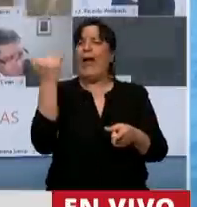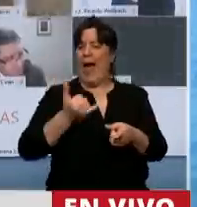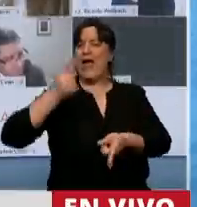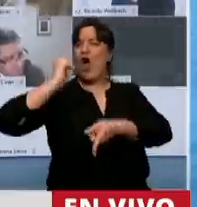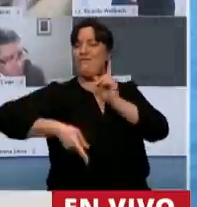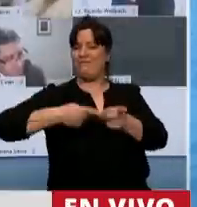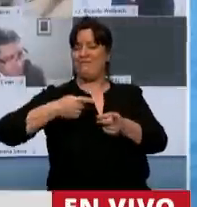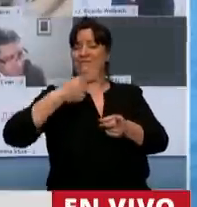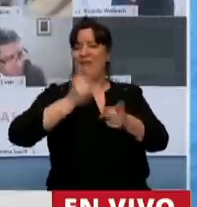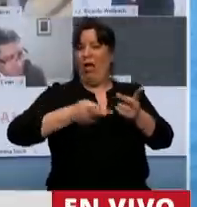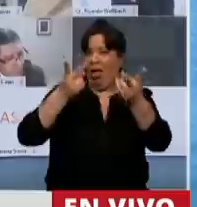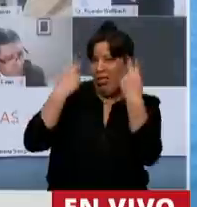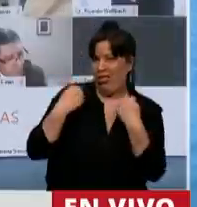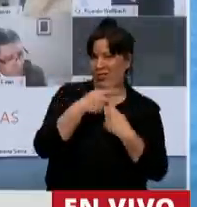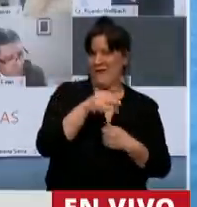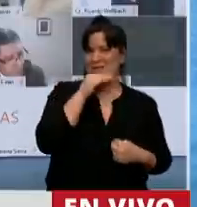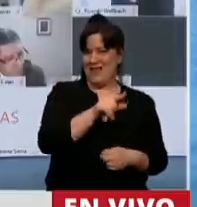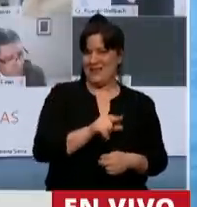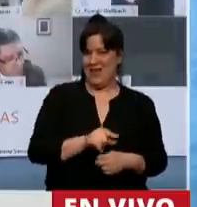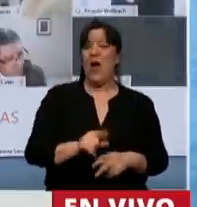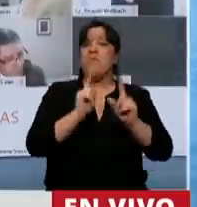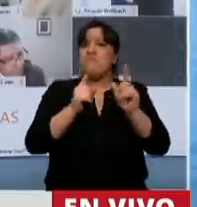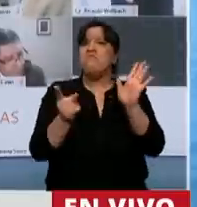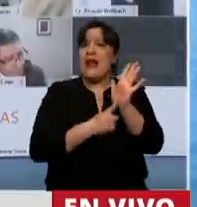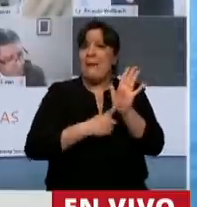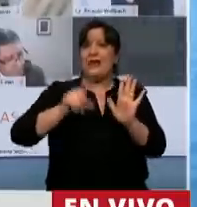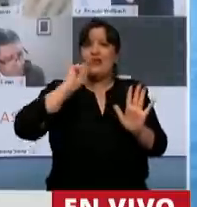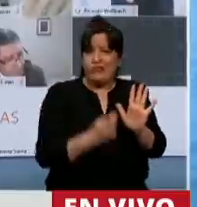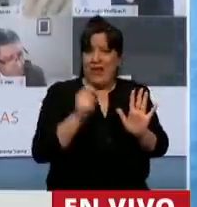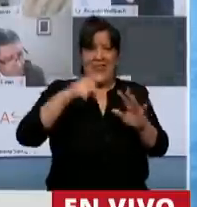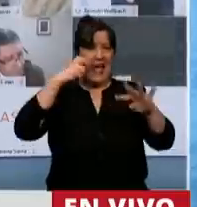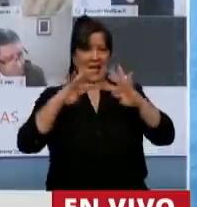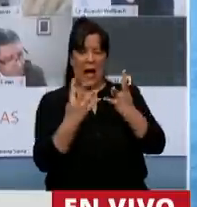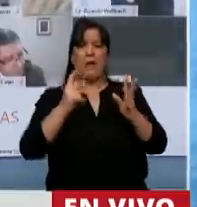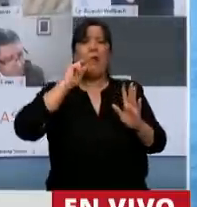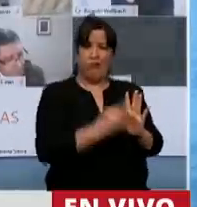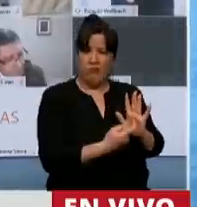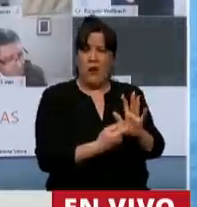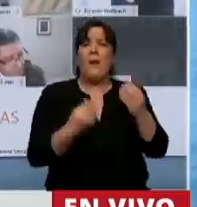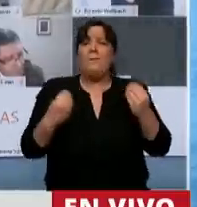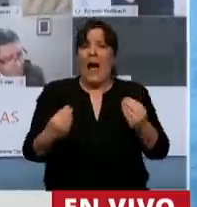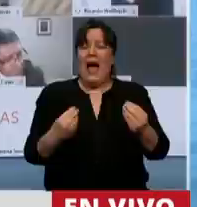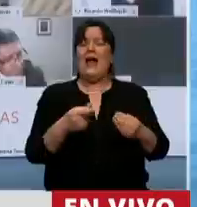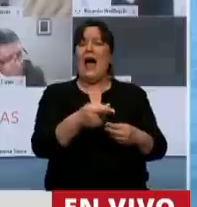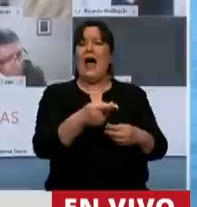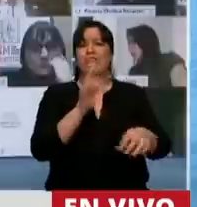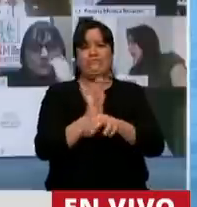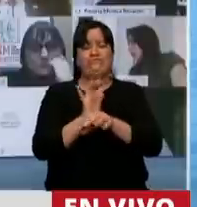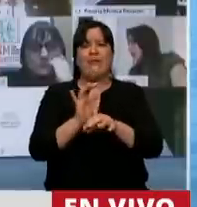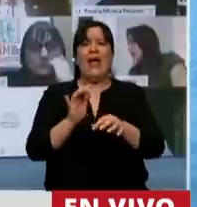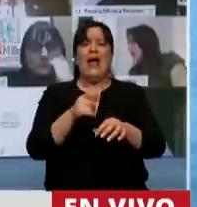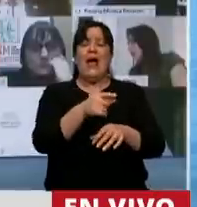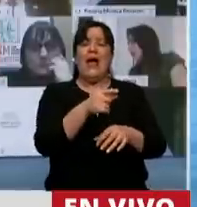órdenes y ha tenido que violar el reglamento de la Cámara para poder pavimentar el camino para la